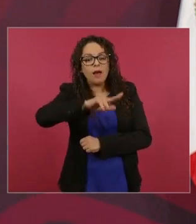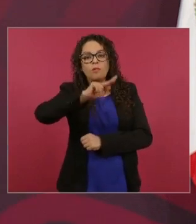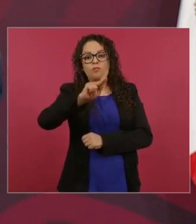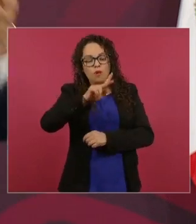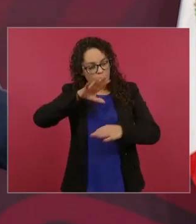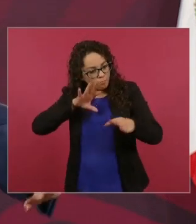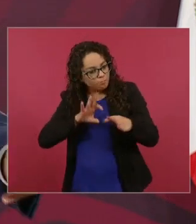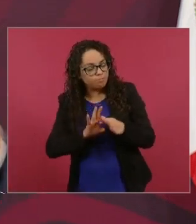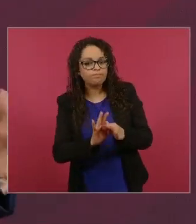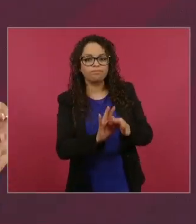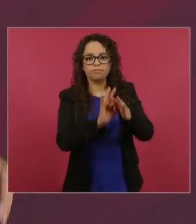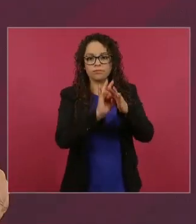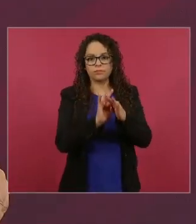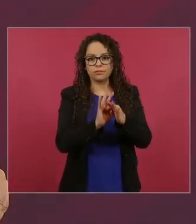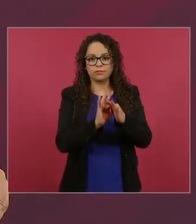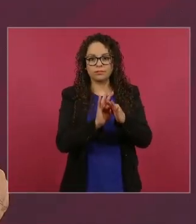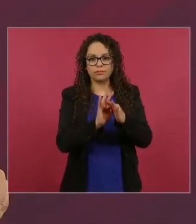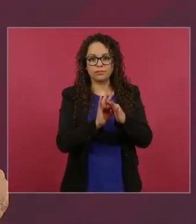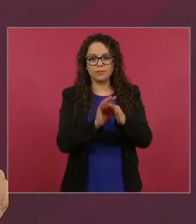Algunos